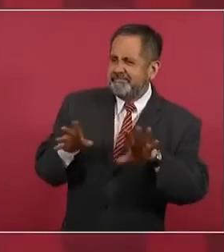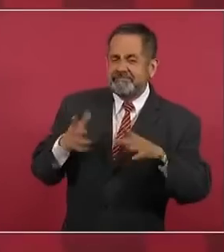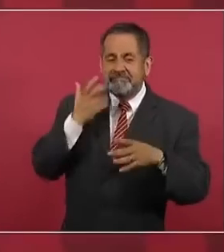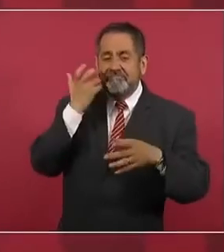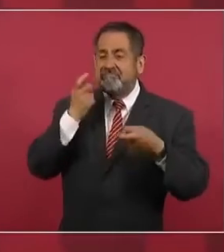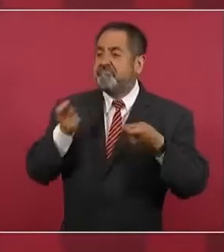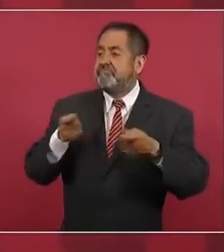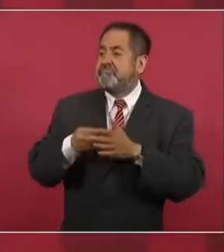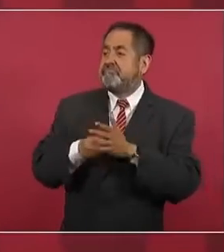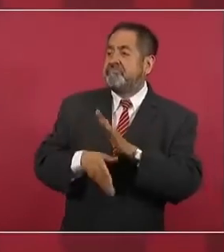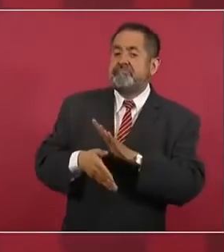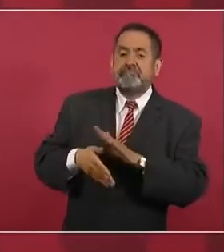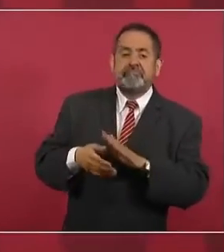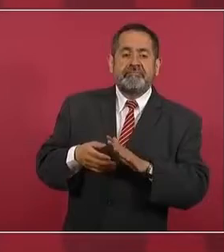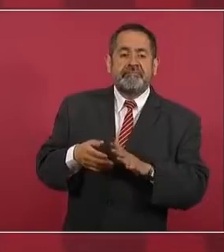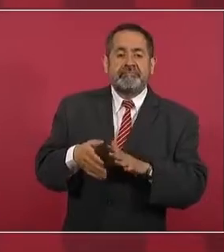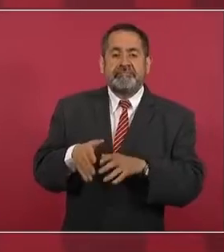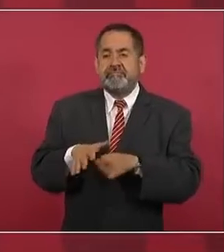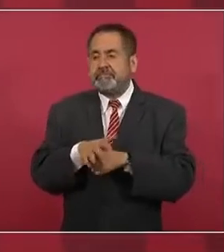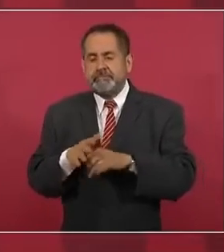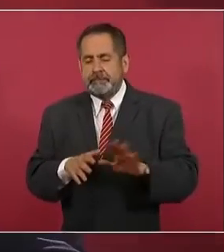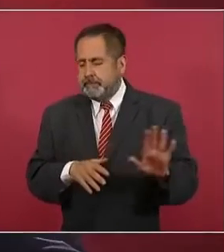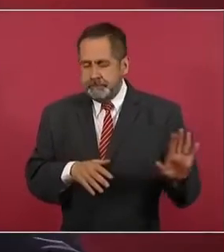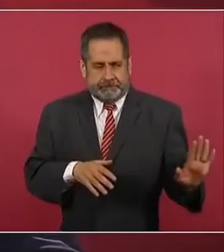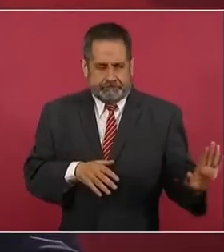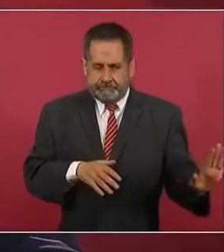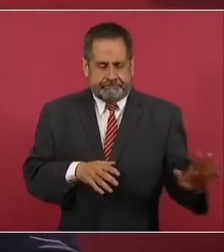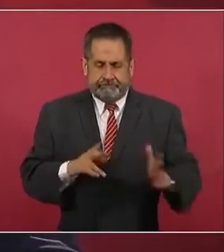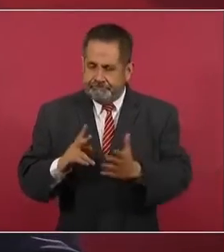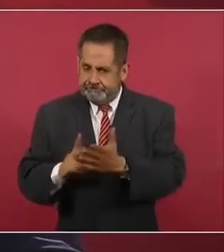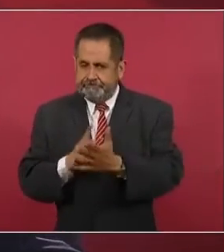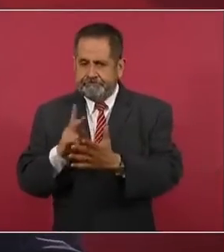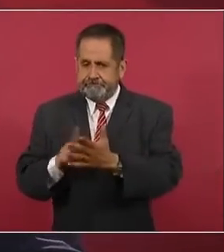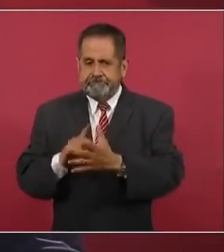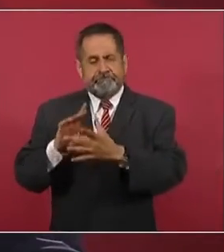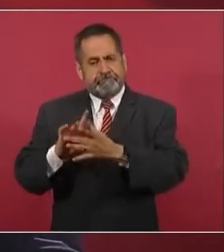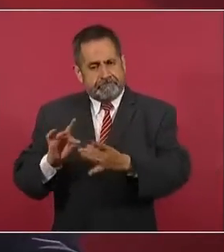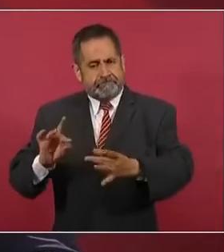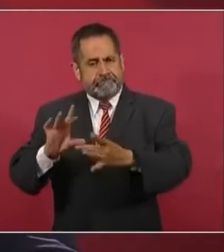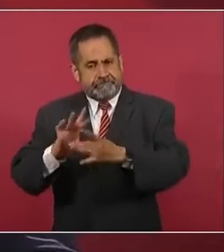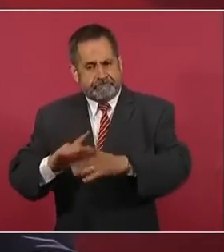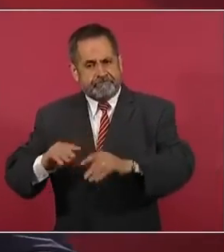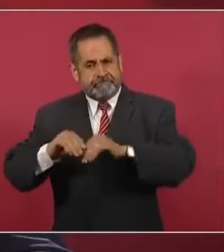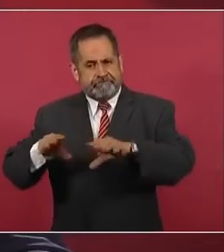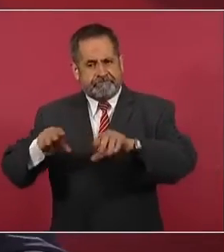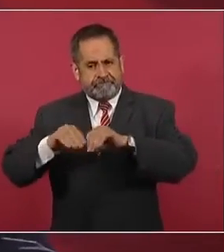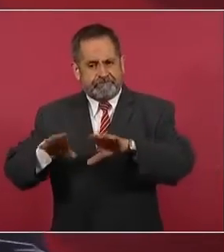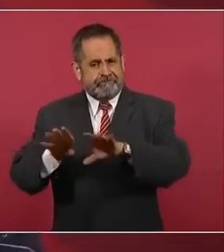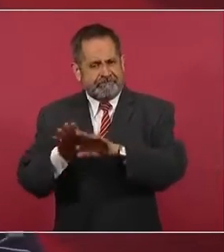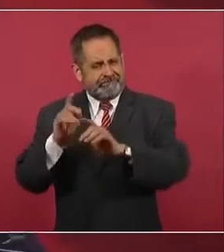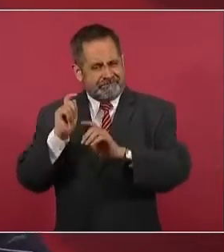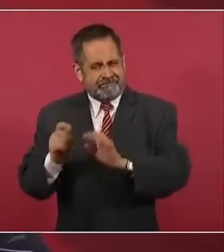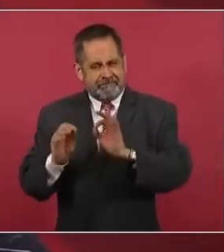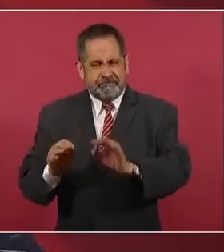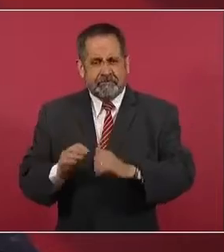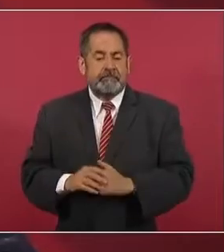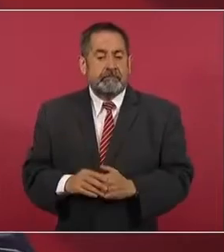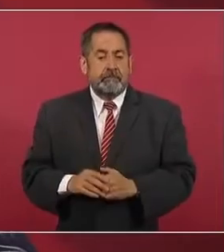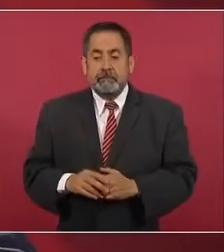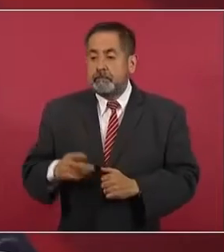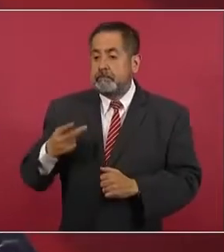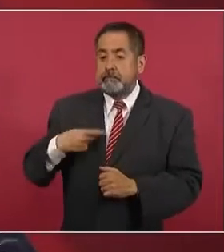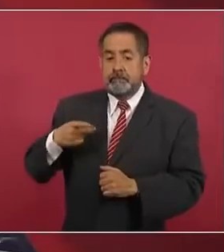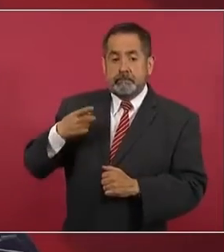manipular, hay que estar constantemente informando, los trabajadores de la salud